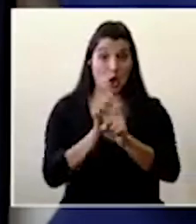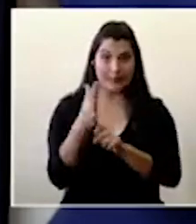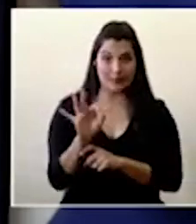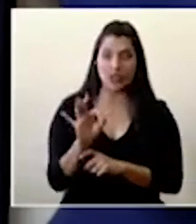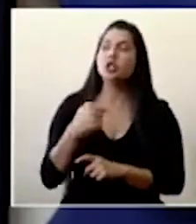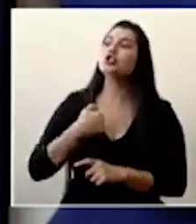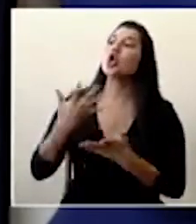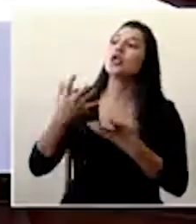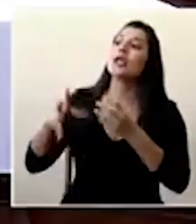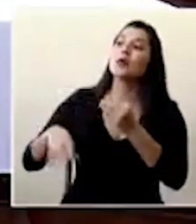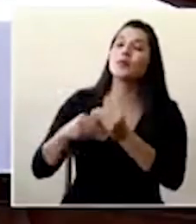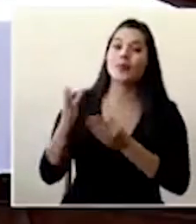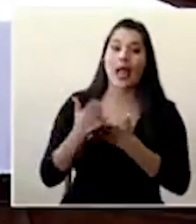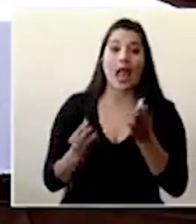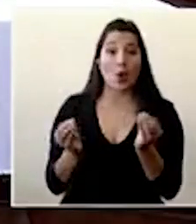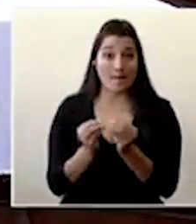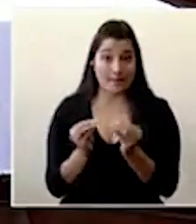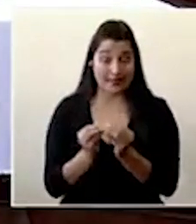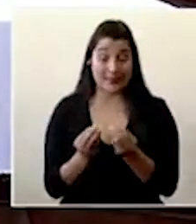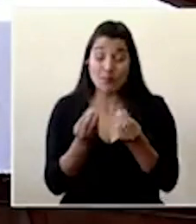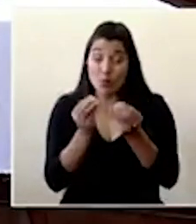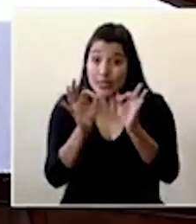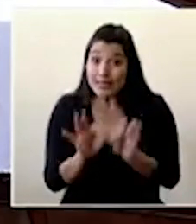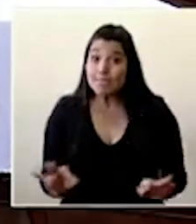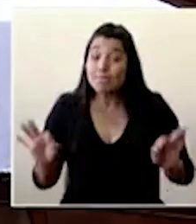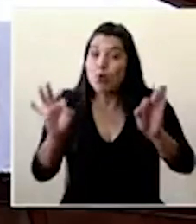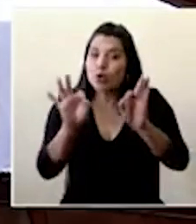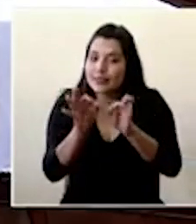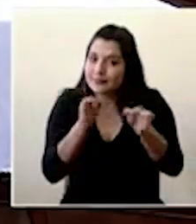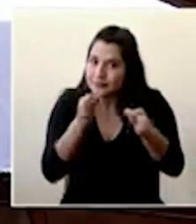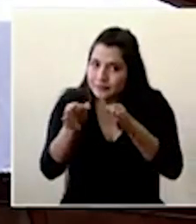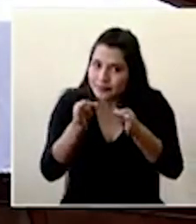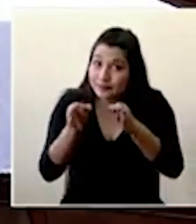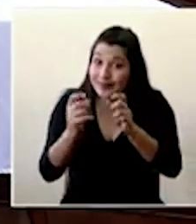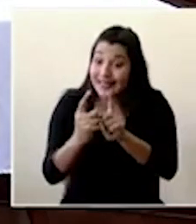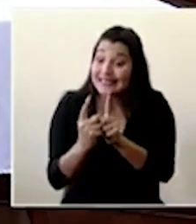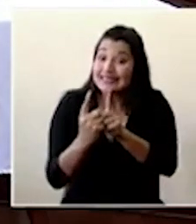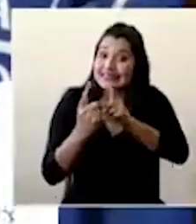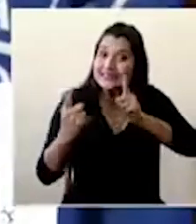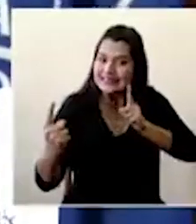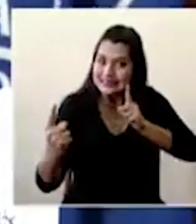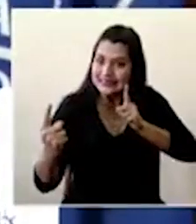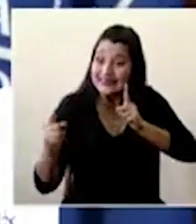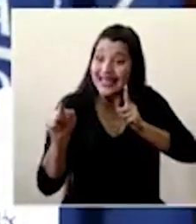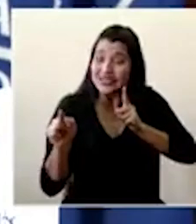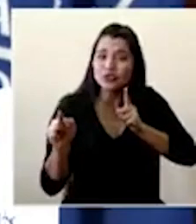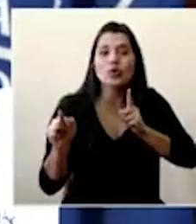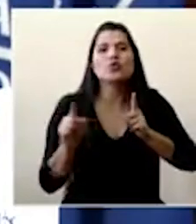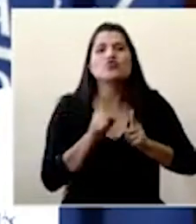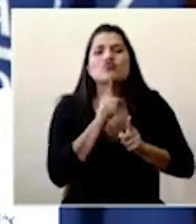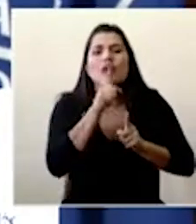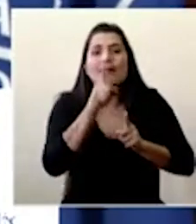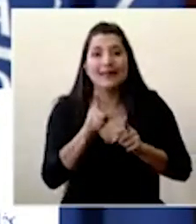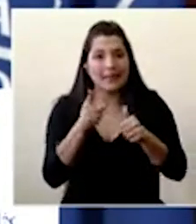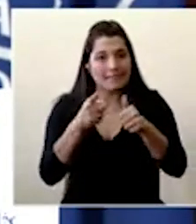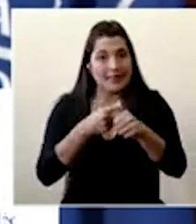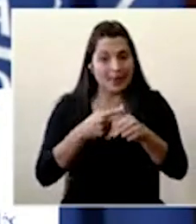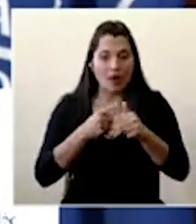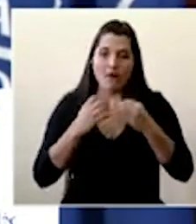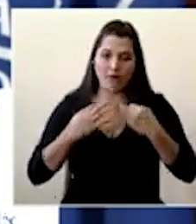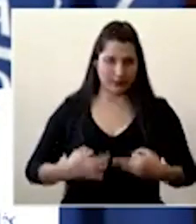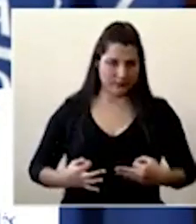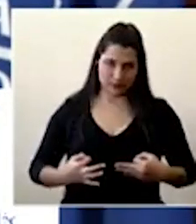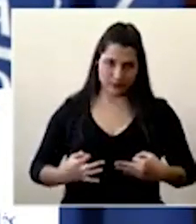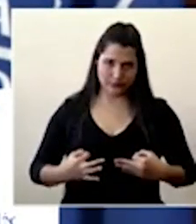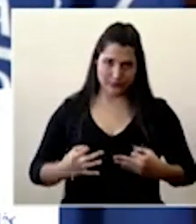importante aclarar que el distanciamiento social que estamos hablando en realidad es un distanciamiento primeramente físico